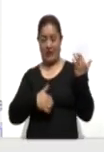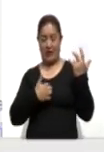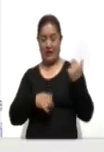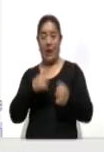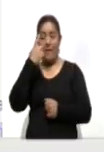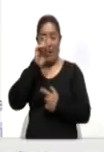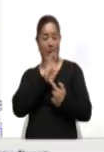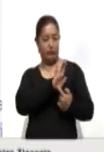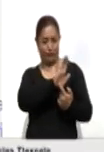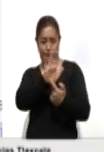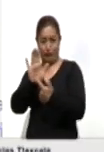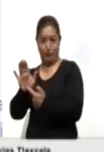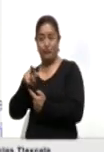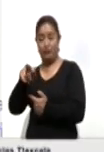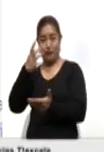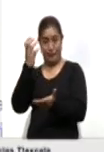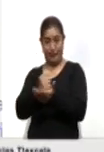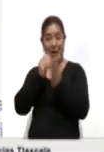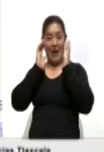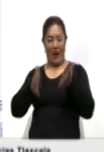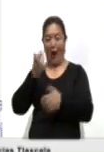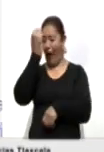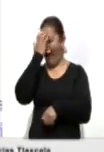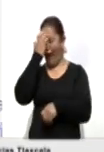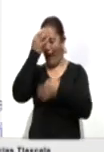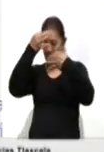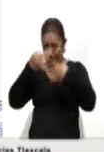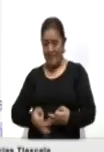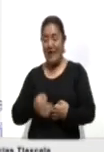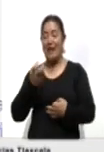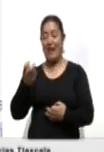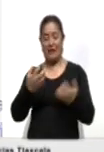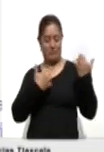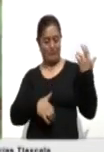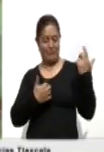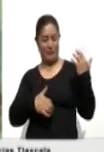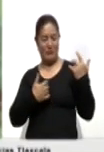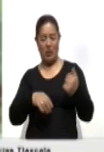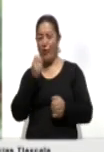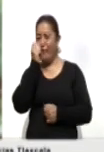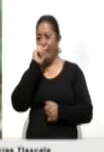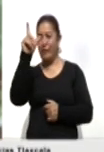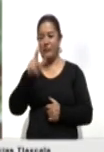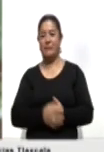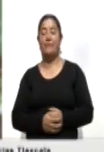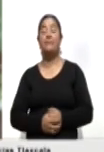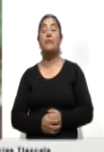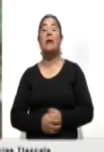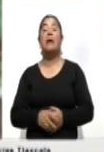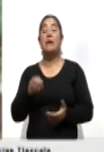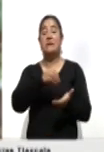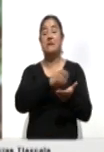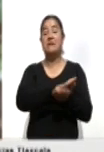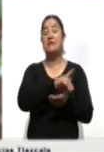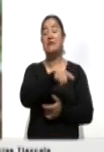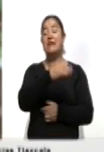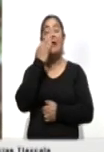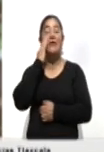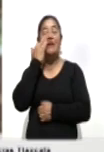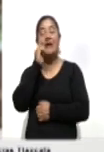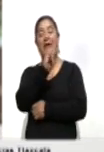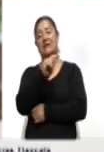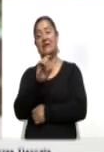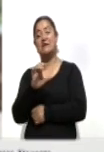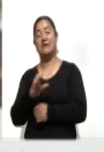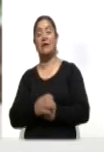la formación que ya han logrado en el dominio de este instrumento clásico. La cita será a través de la página de Facebook del ITC